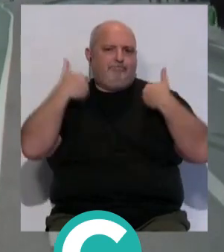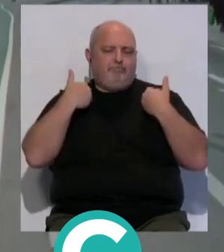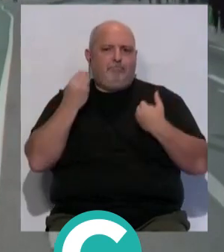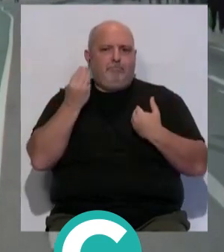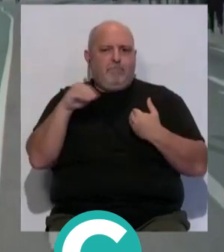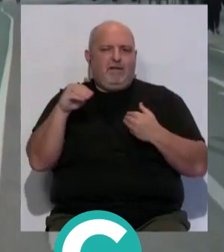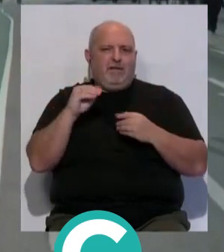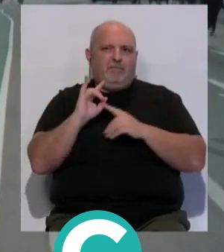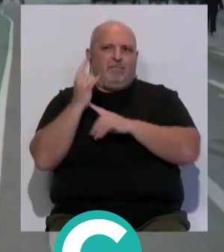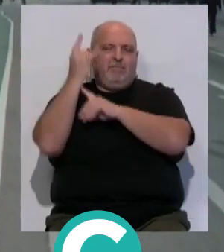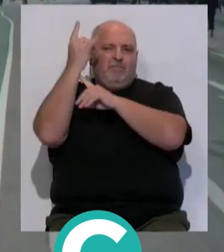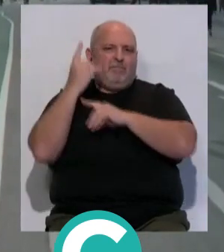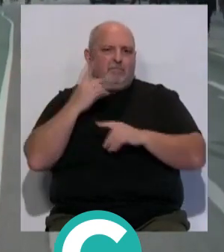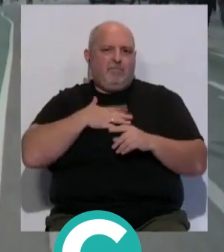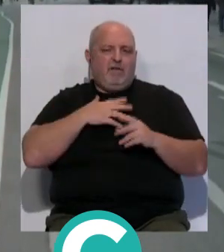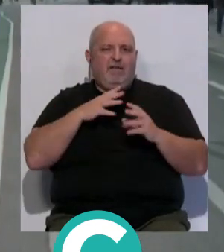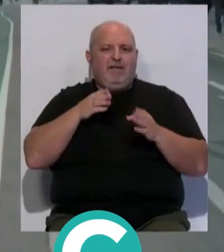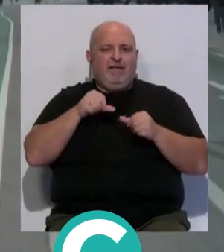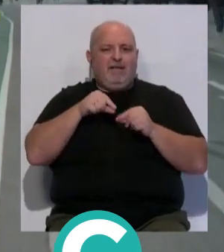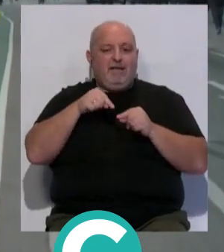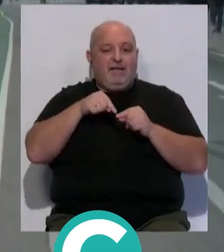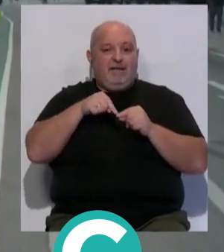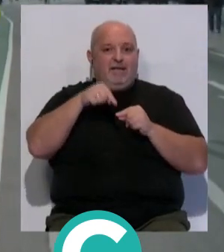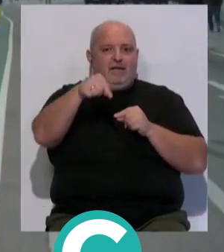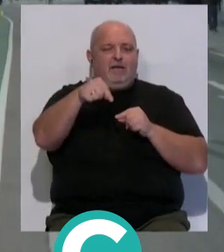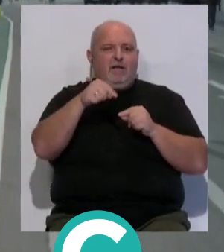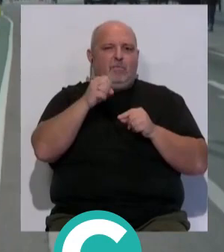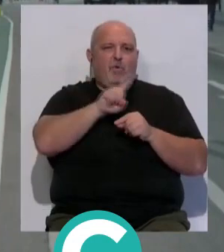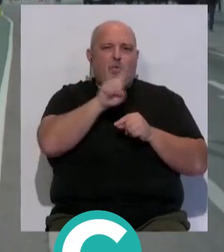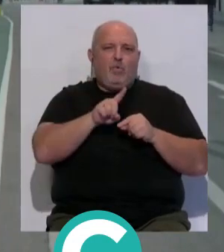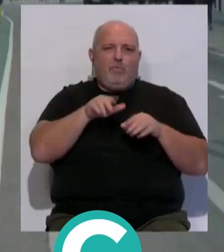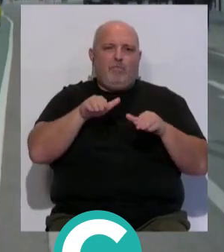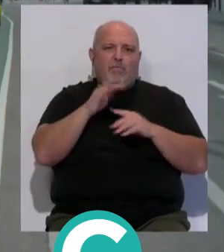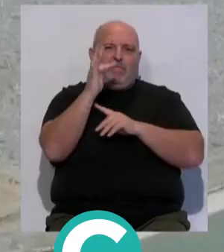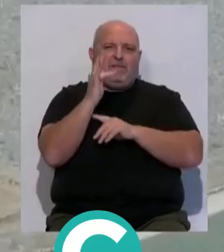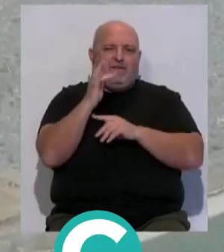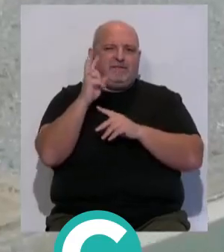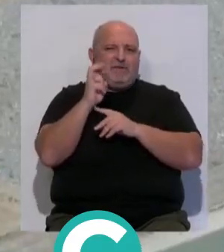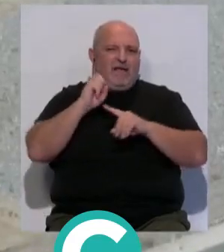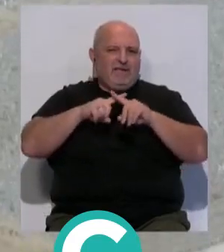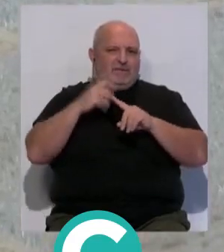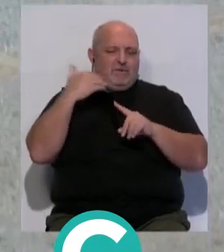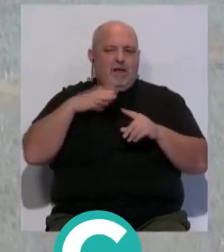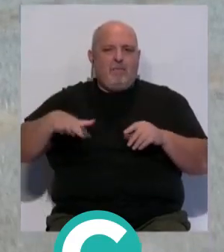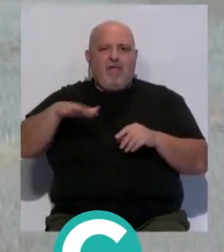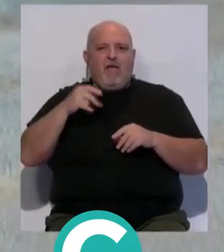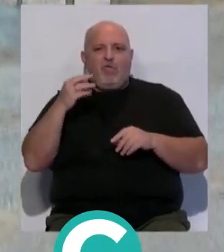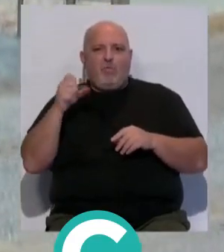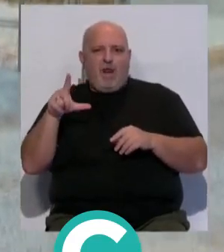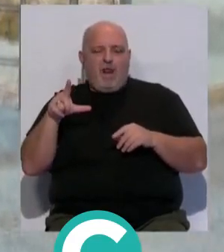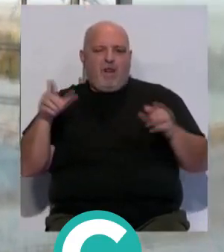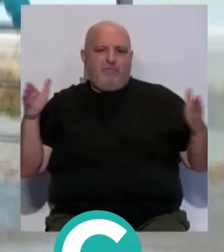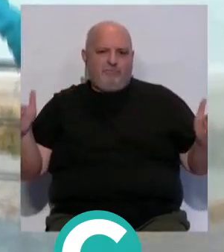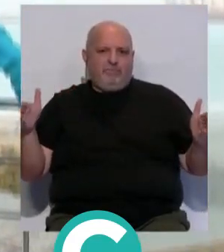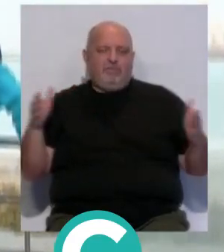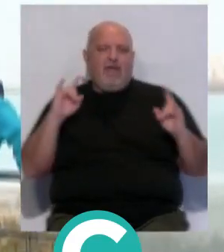añadir especies arbóreas en el tramo comprendido entre el módulo 1 a la altura del cementerio de San José y la Plaza Asdrúbal. Según han